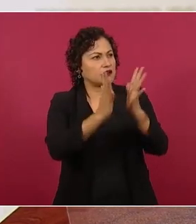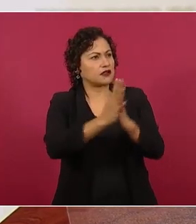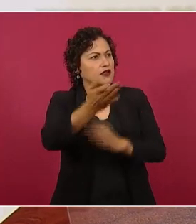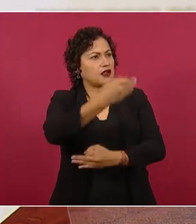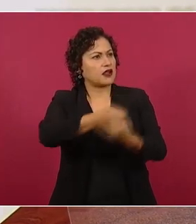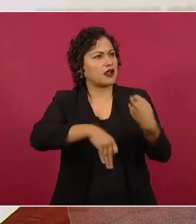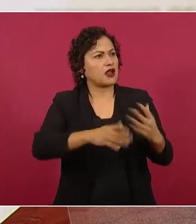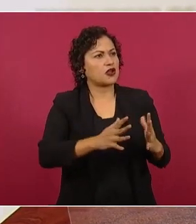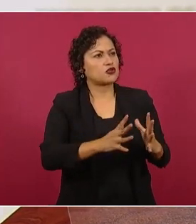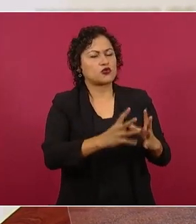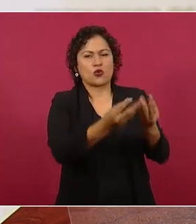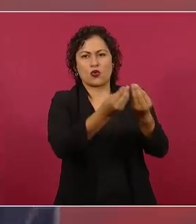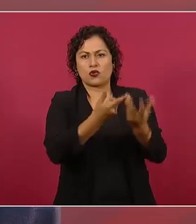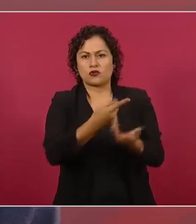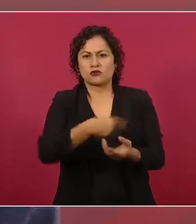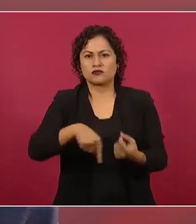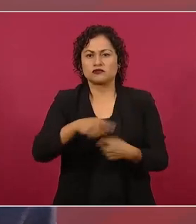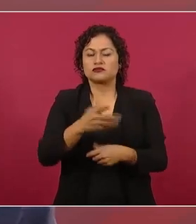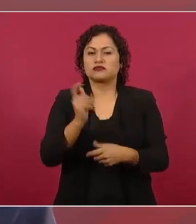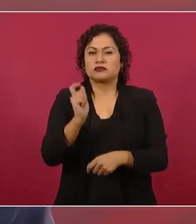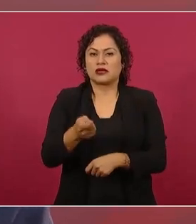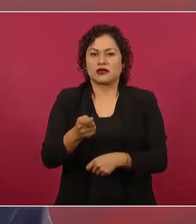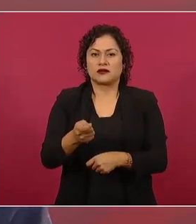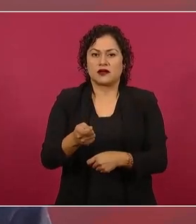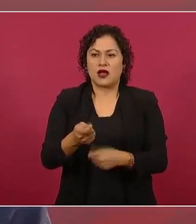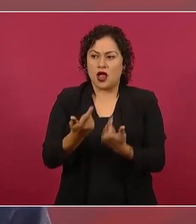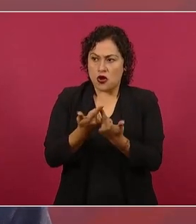partidos únicos,